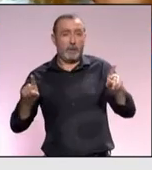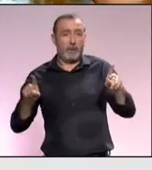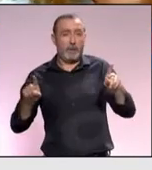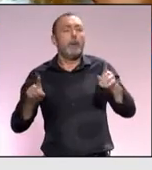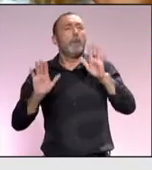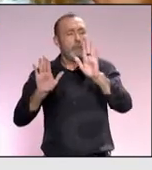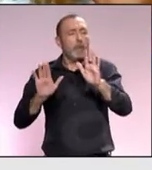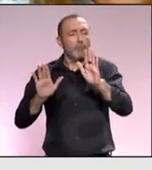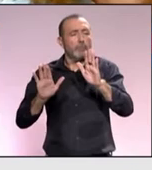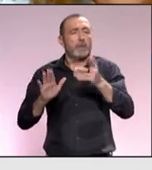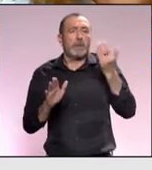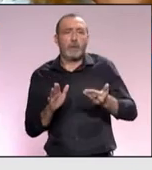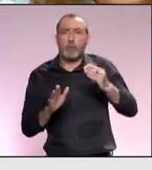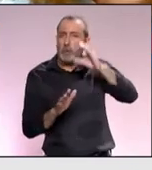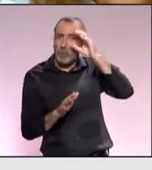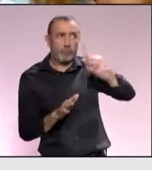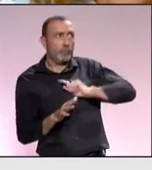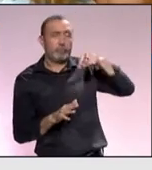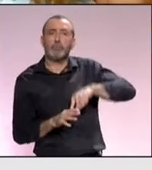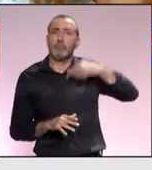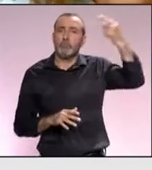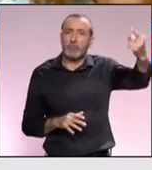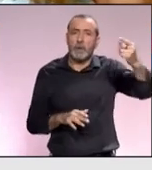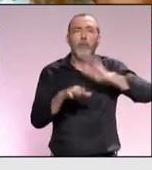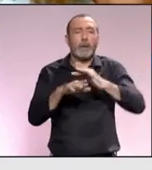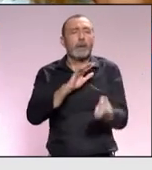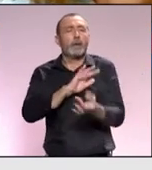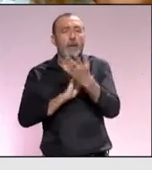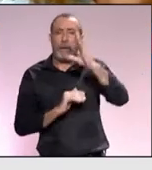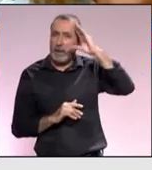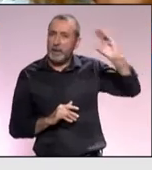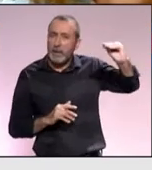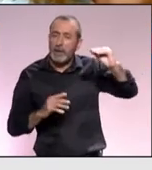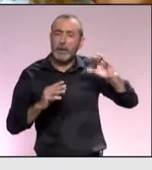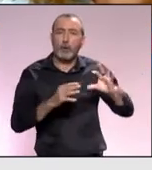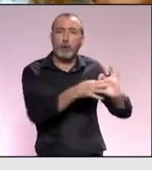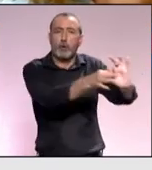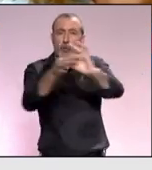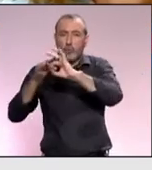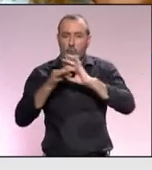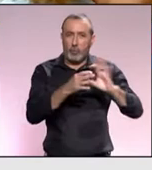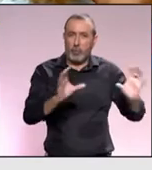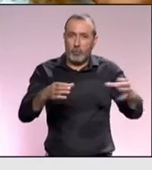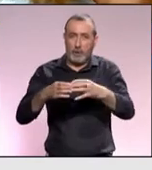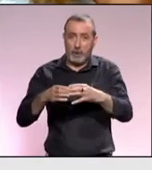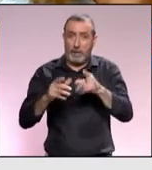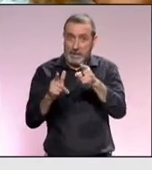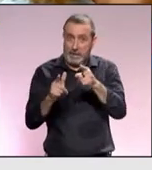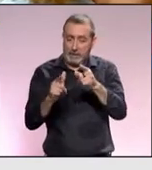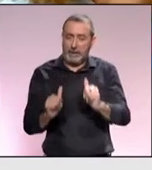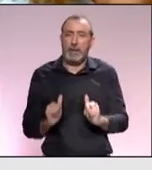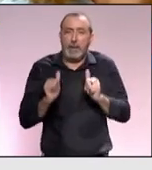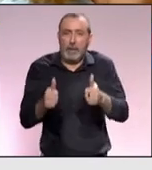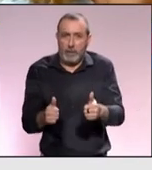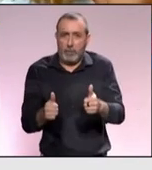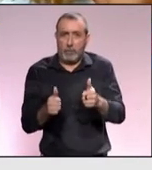es bueno que sigamos escuchando el uno al otro para crear una inteligencia colectiva este sería el